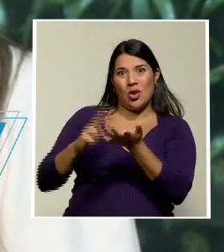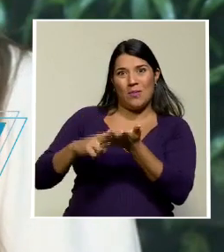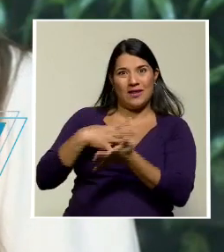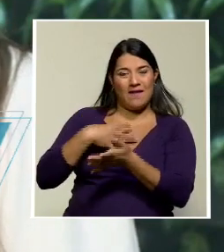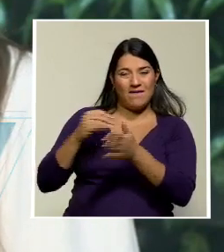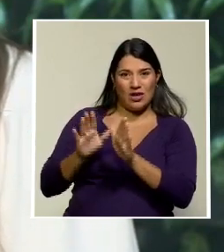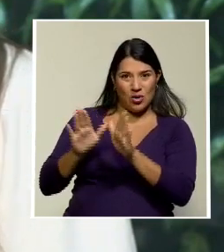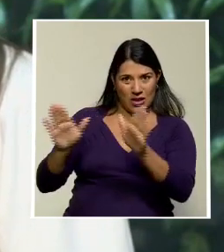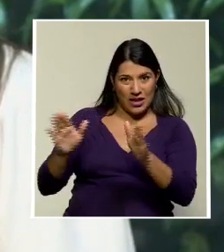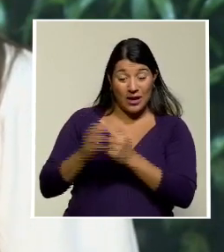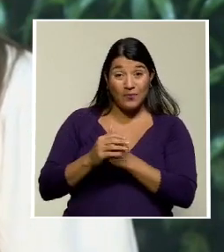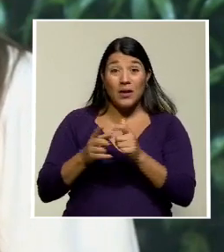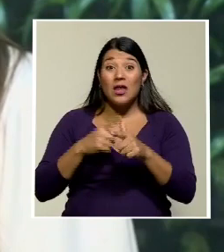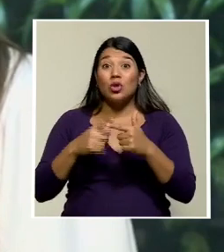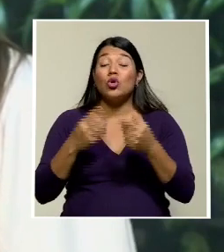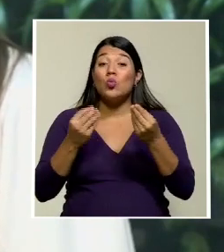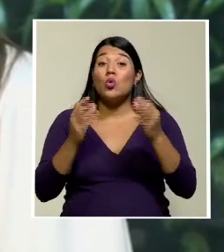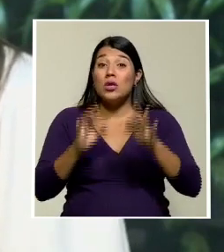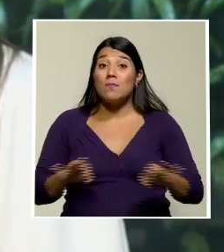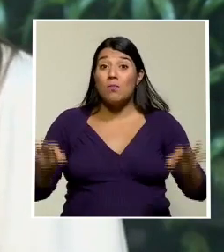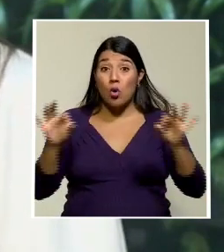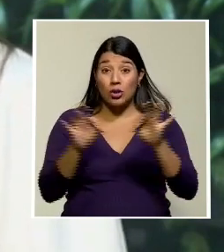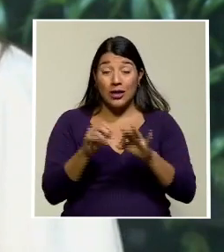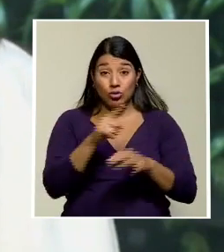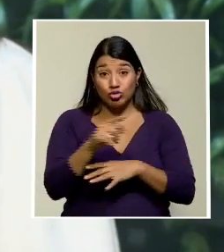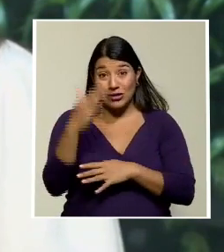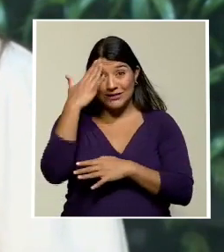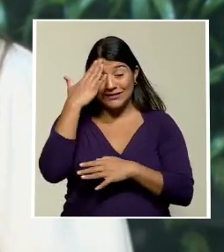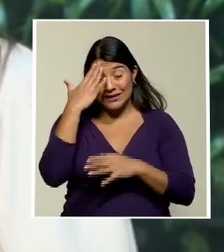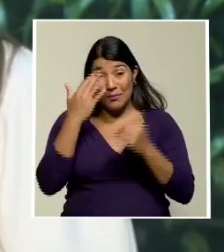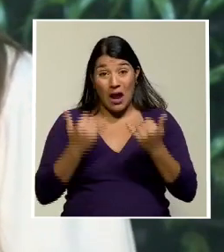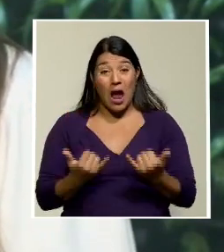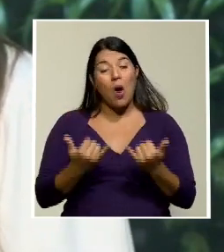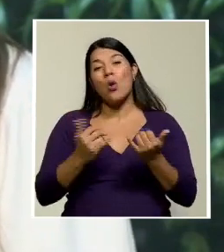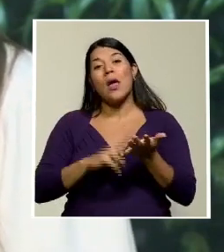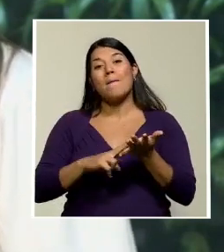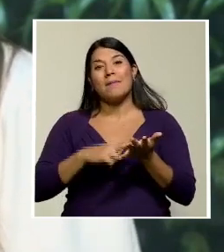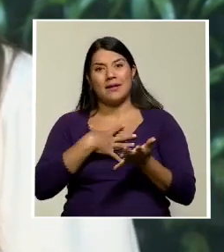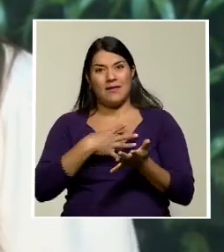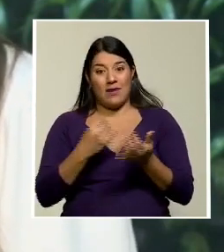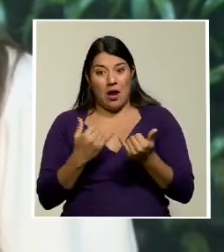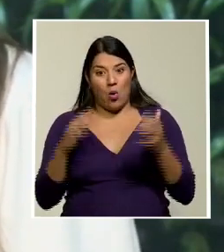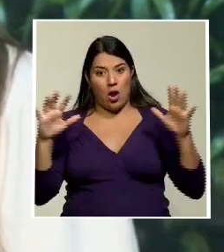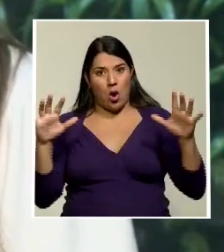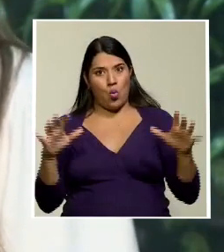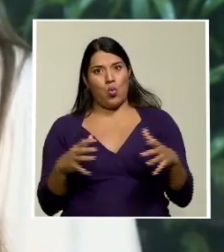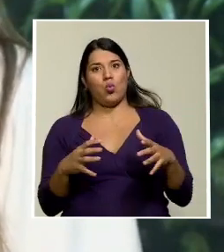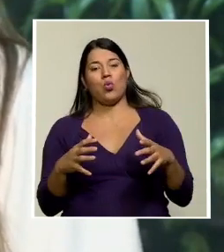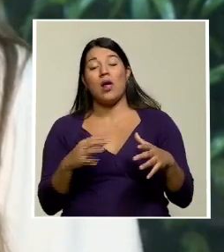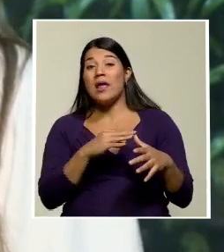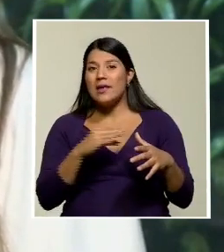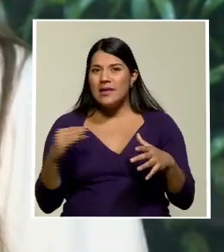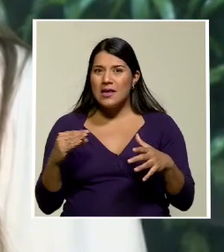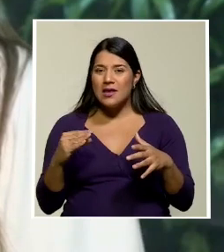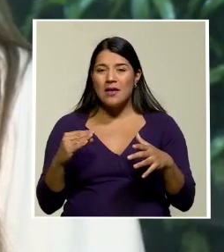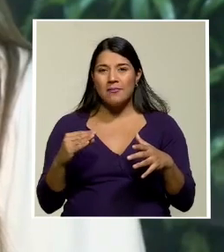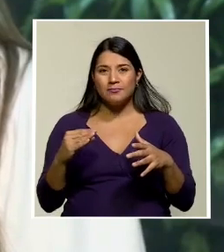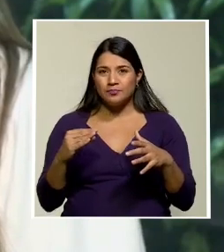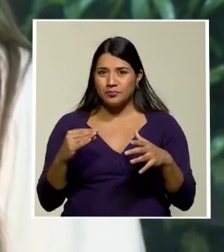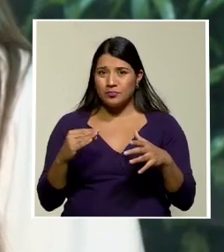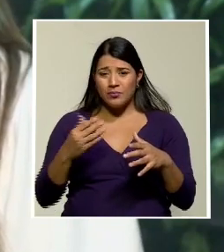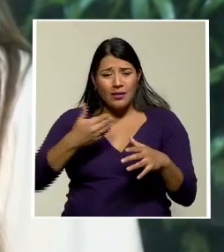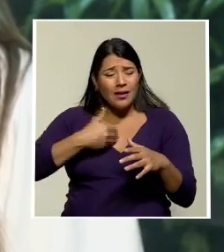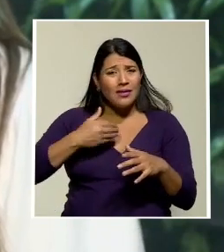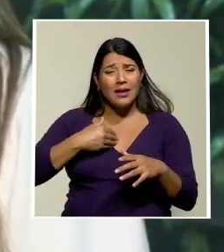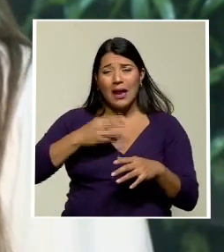es importante que sepan que Liberación Nacional en este momento está unido y va en una línea con esta ruta